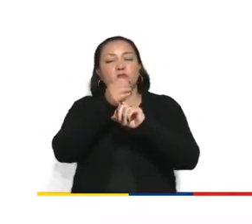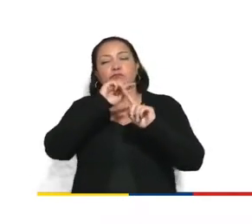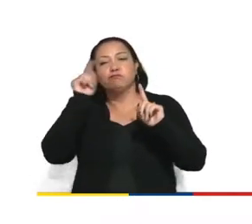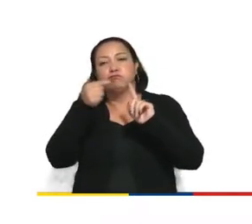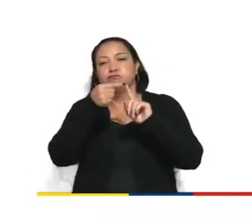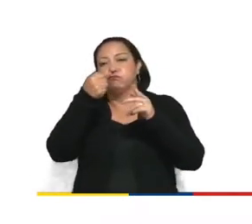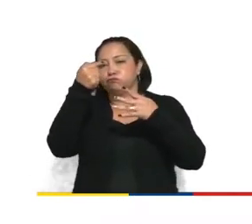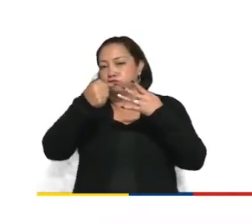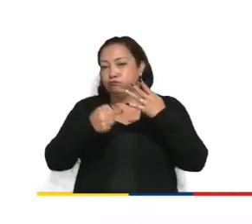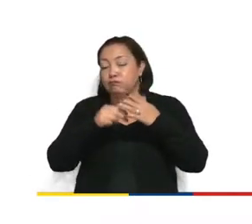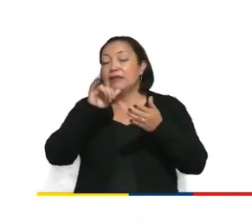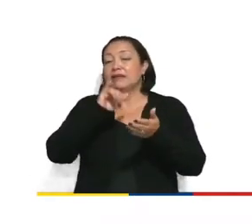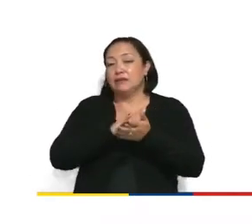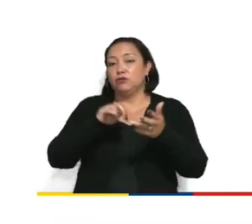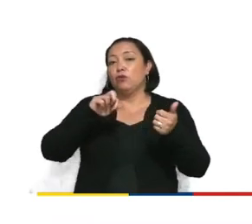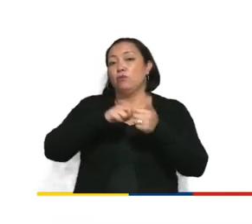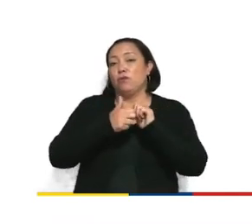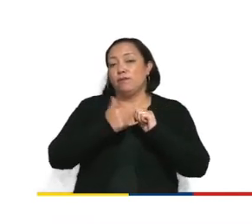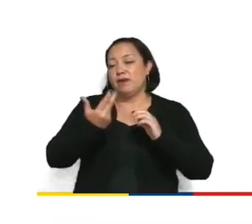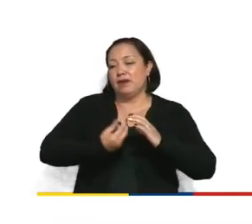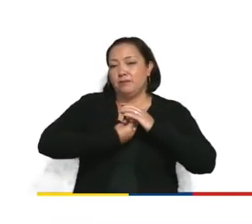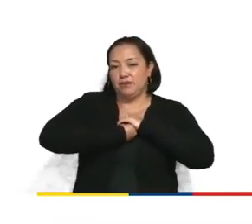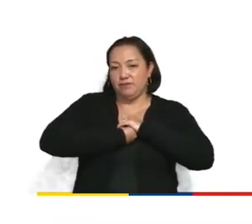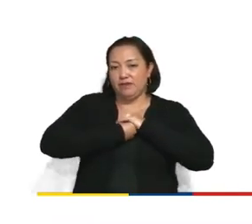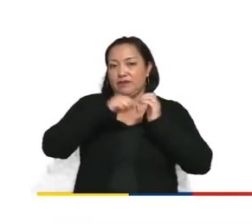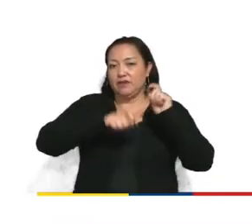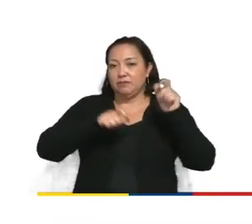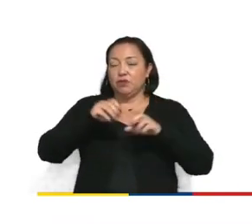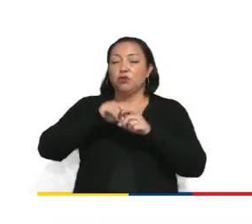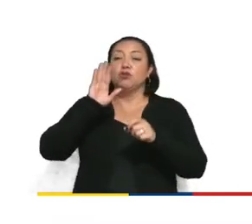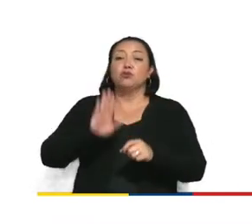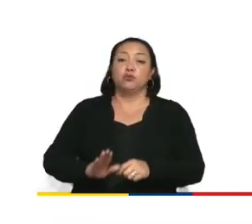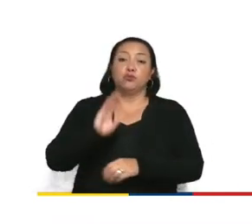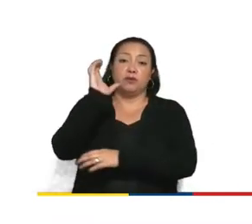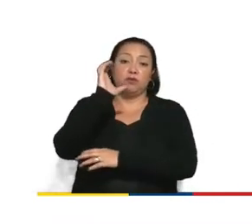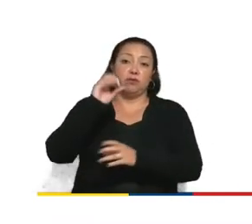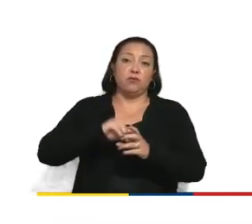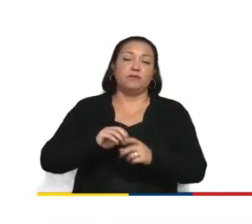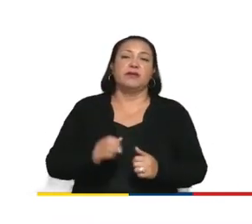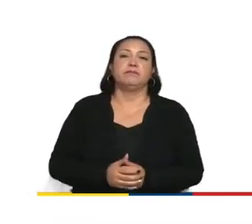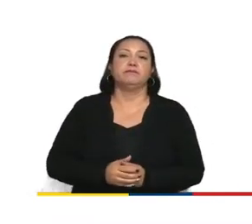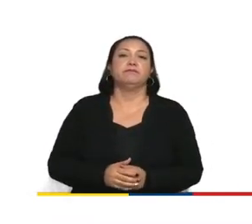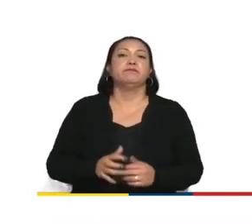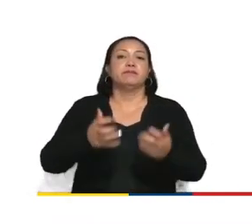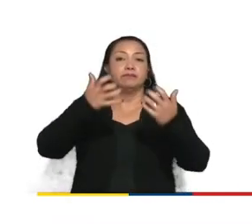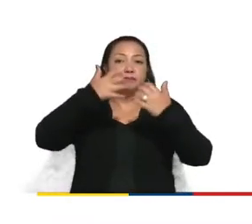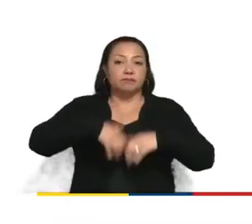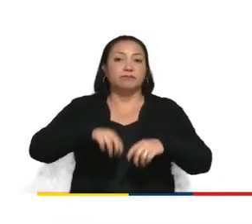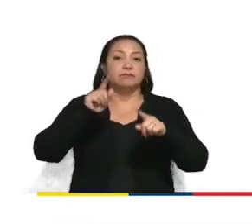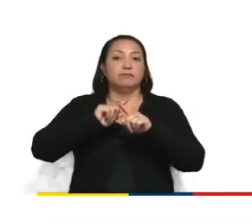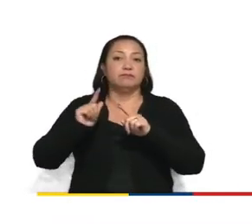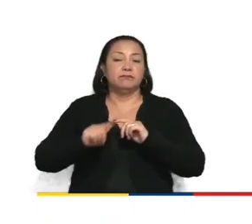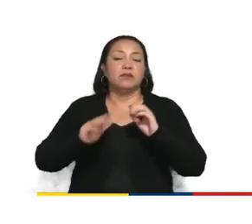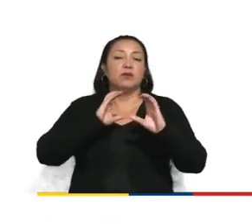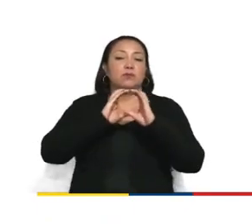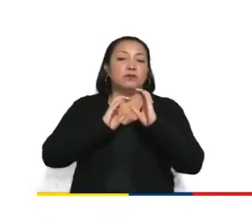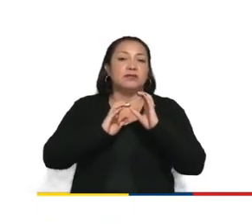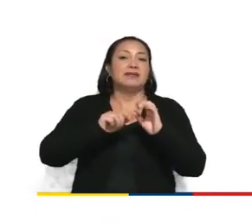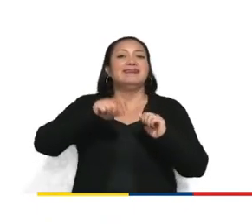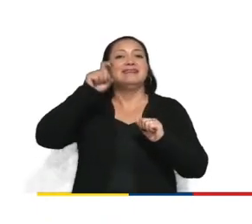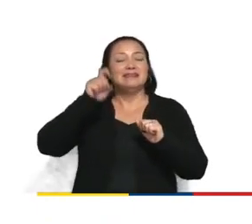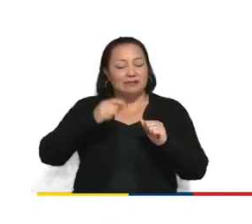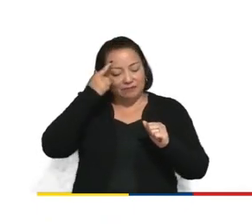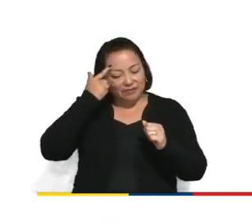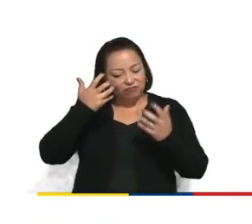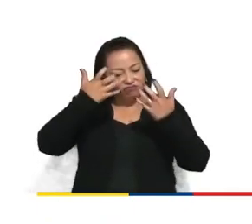un problema para la privacidad de los ciudadanos colombianos. Las empresas de telecomunicaciones tendrían que procesar la